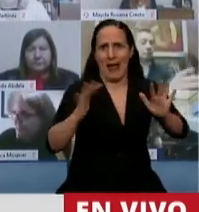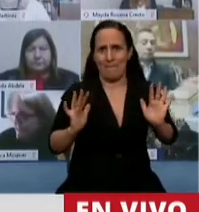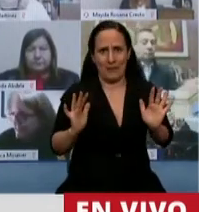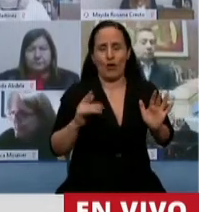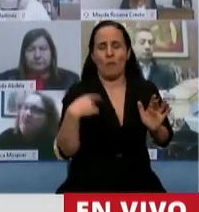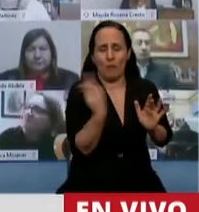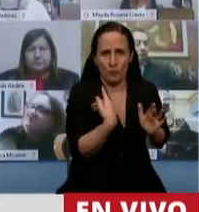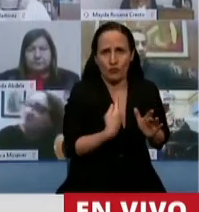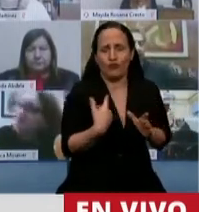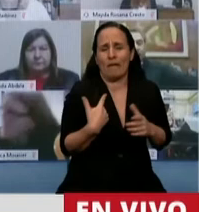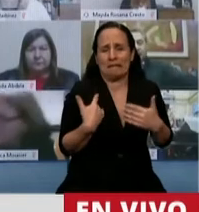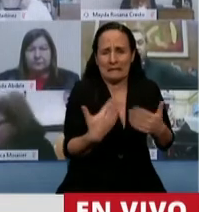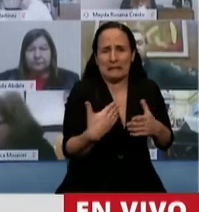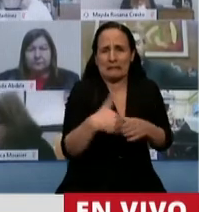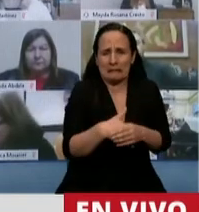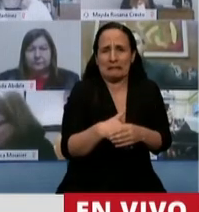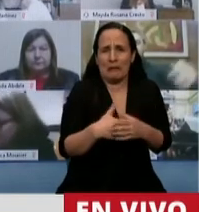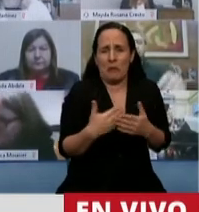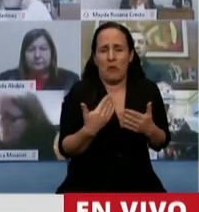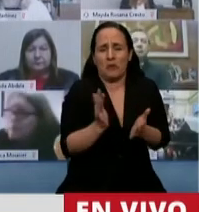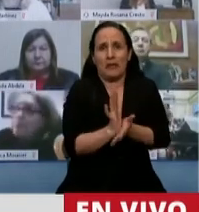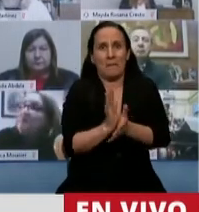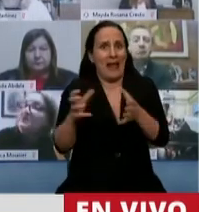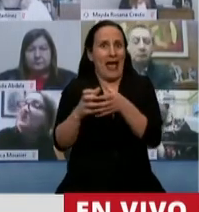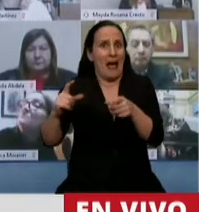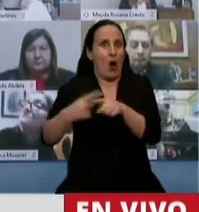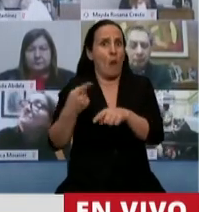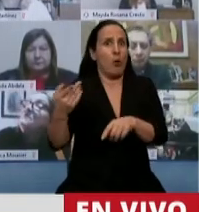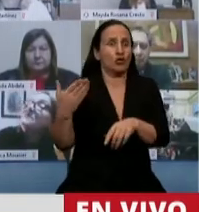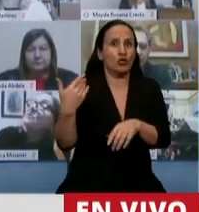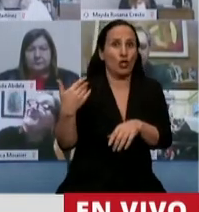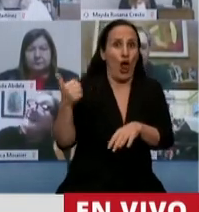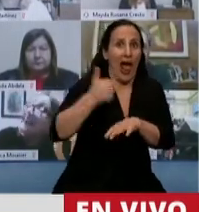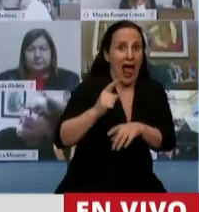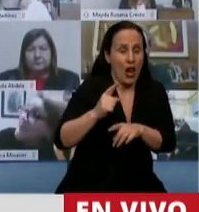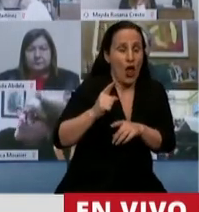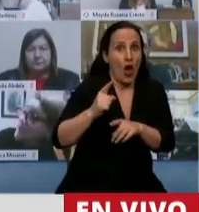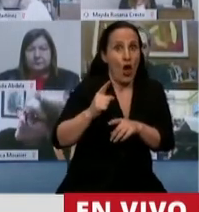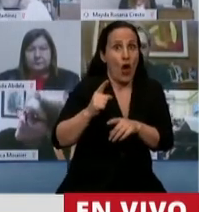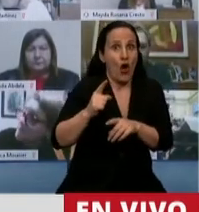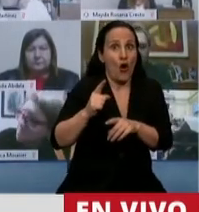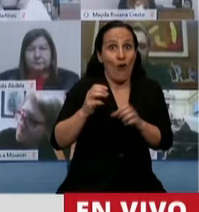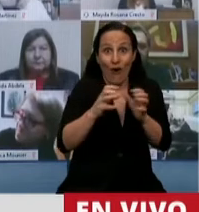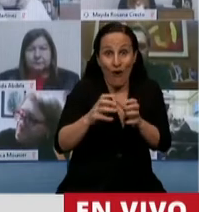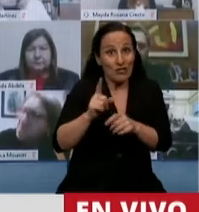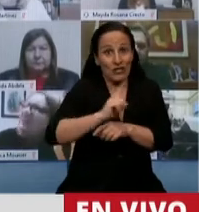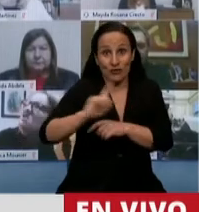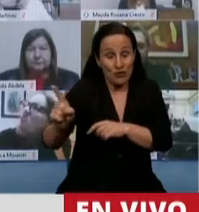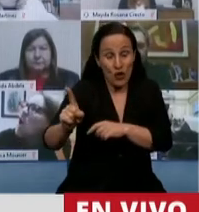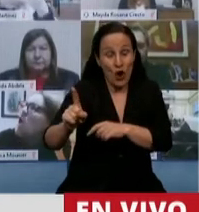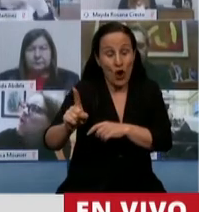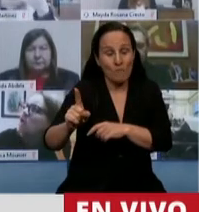votos para que esta parte de la oposición, aunque hoy no se prestó a sesionar,